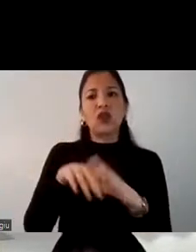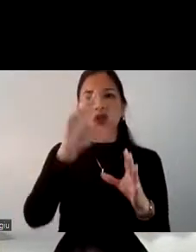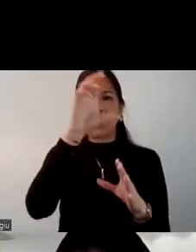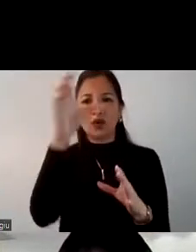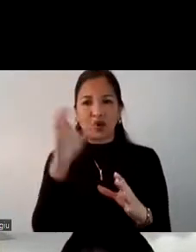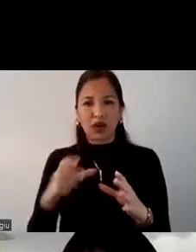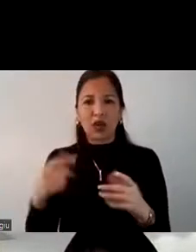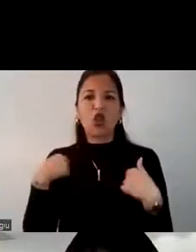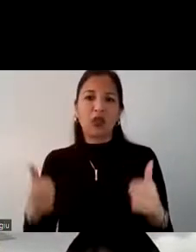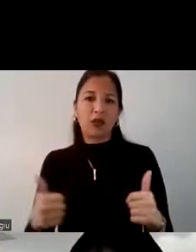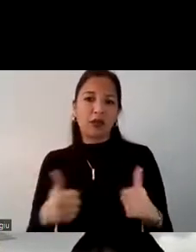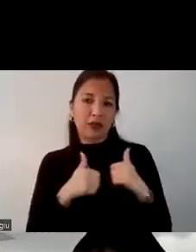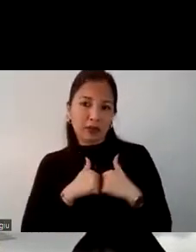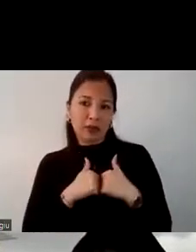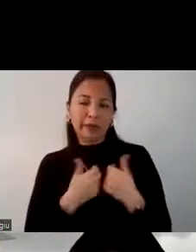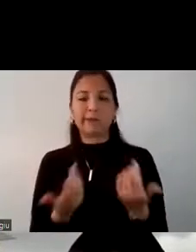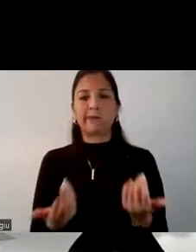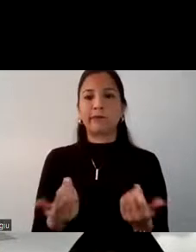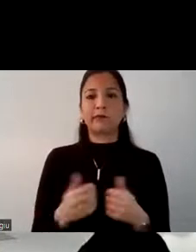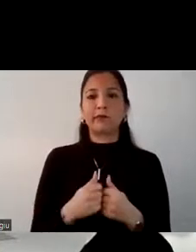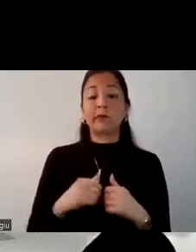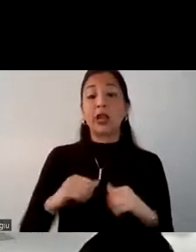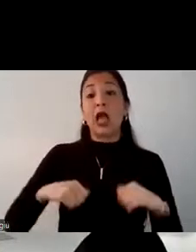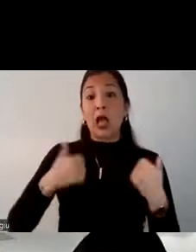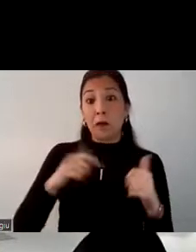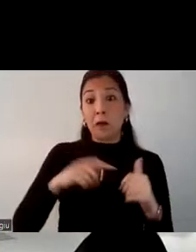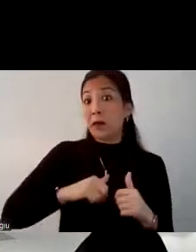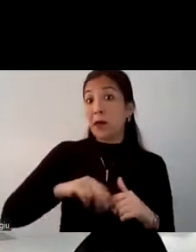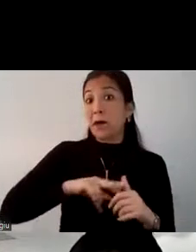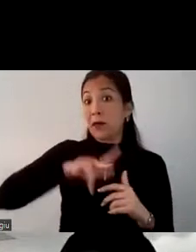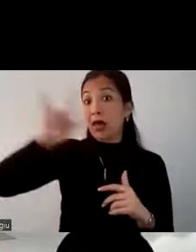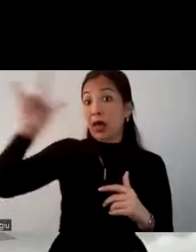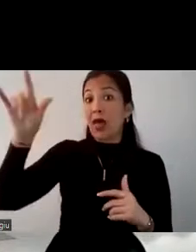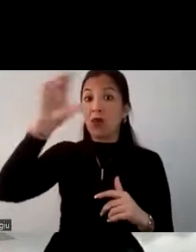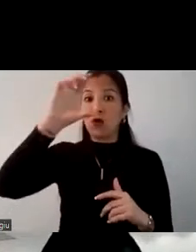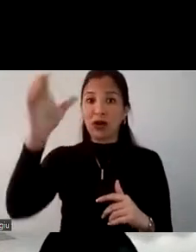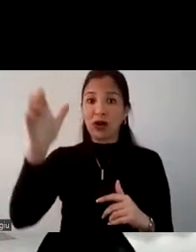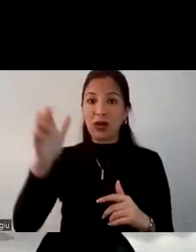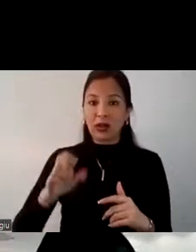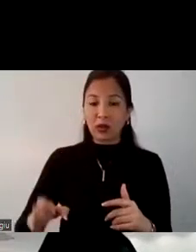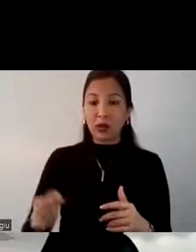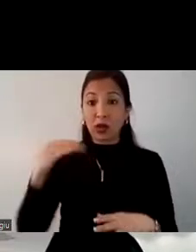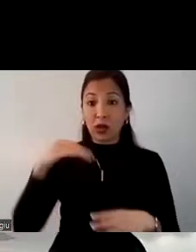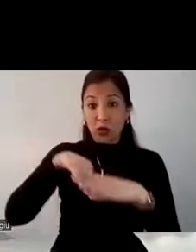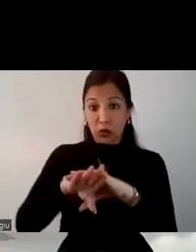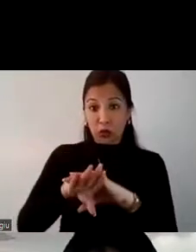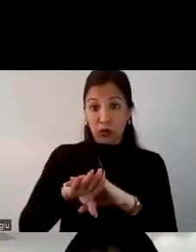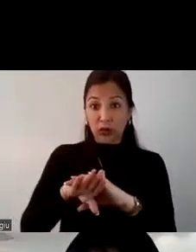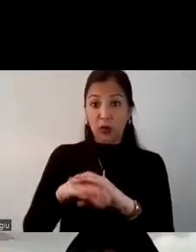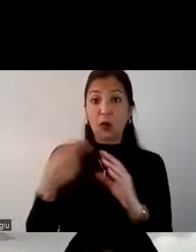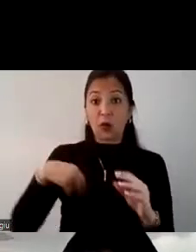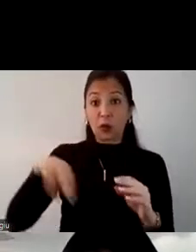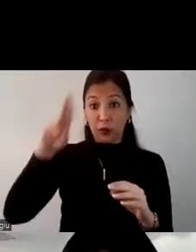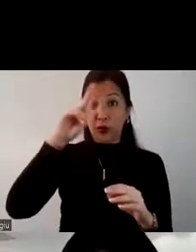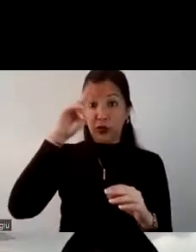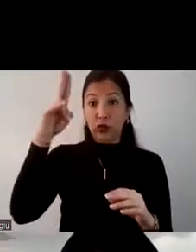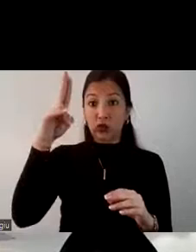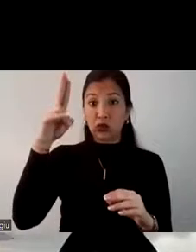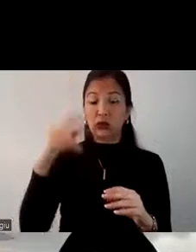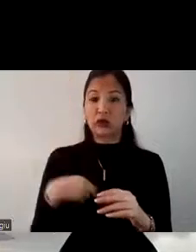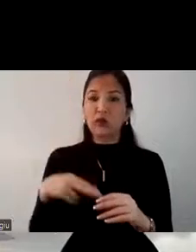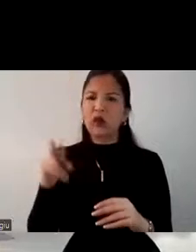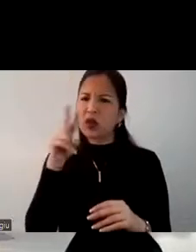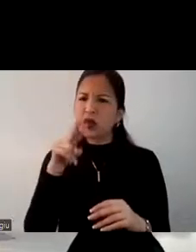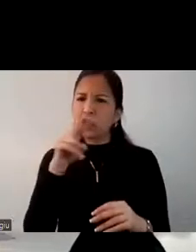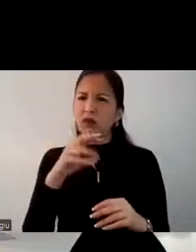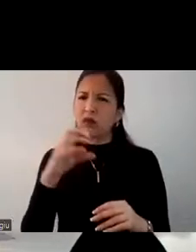residencia. Si lo ha hecho a otras regiones. Si ha viajado a Latinoamérica y entre ellos incluidos nosotros como Perú. Identificar las